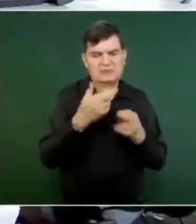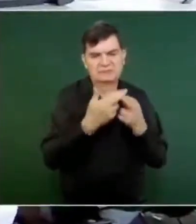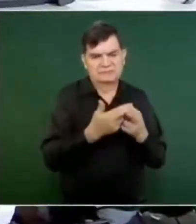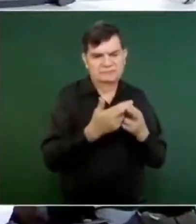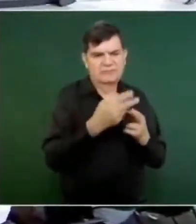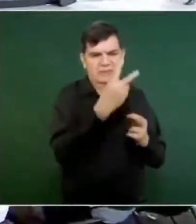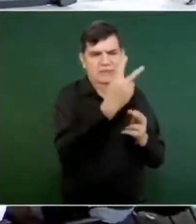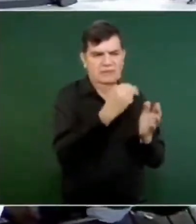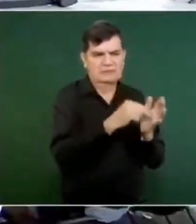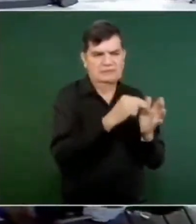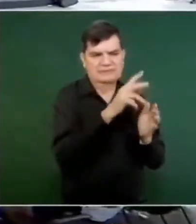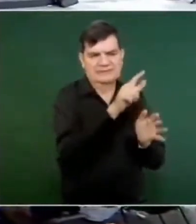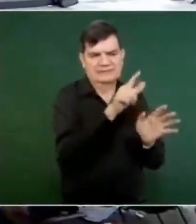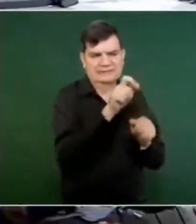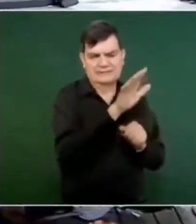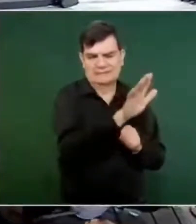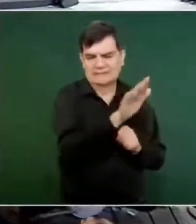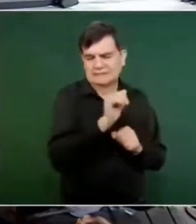los datos…